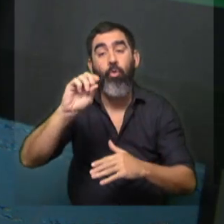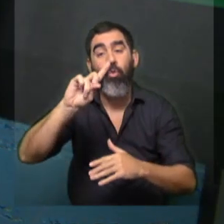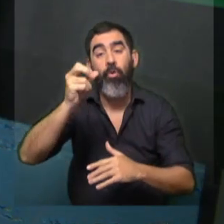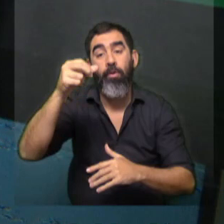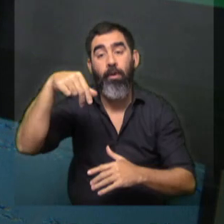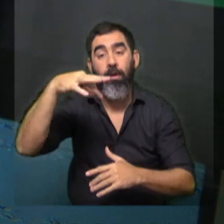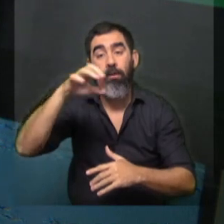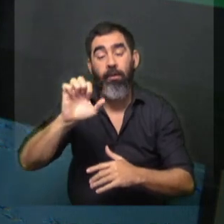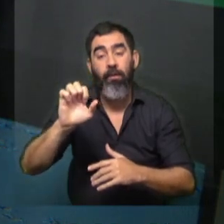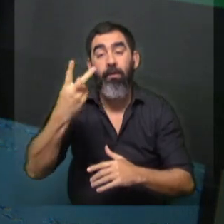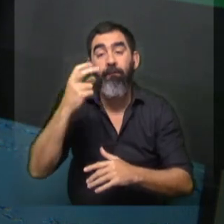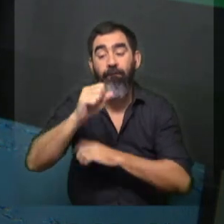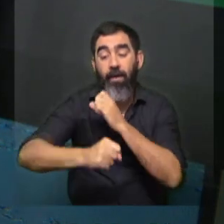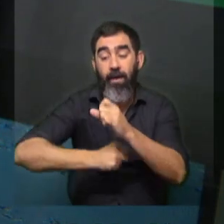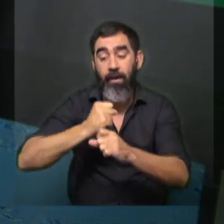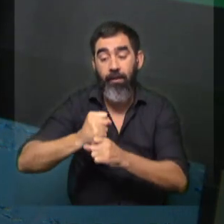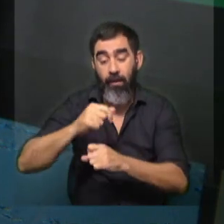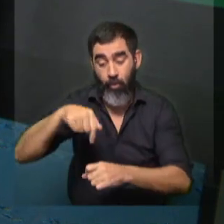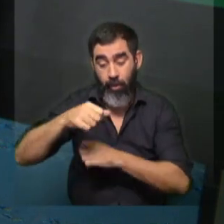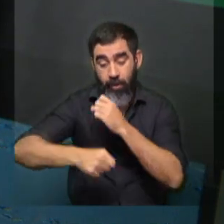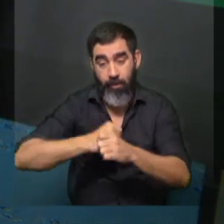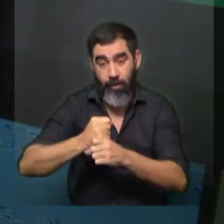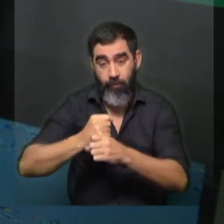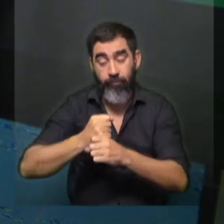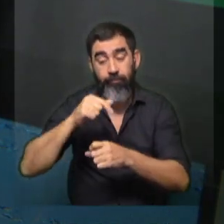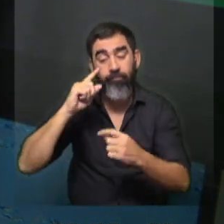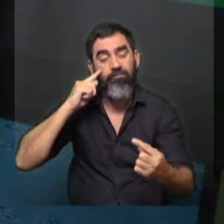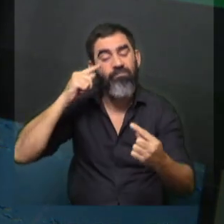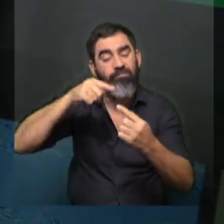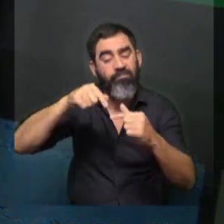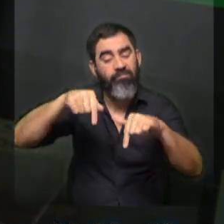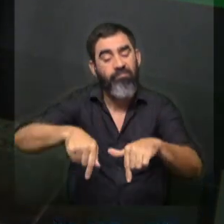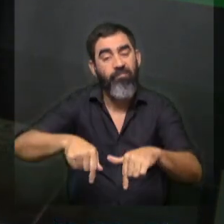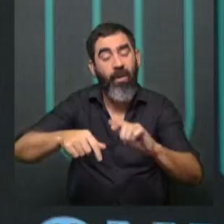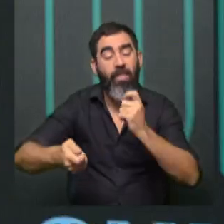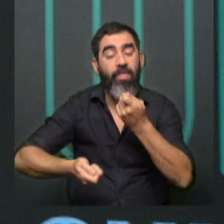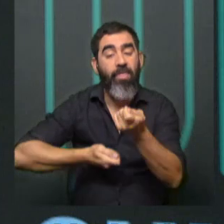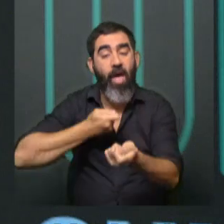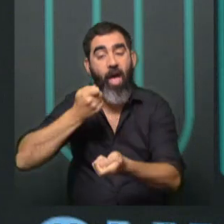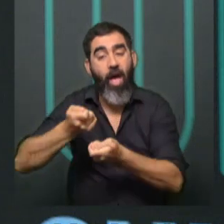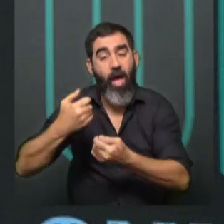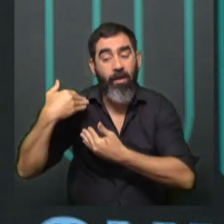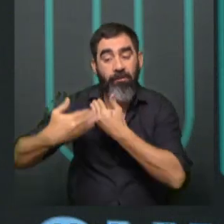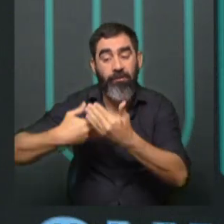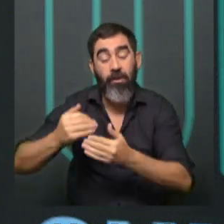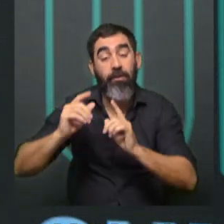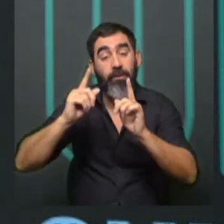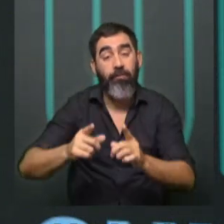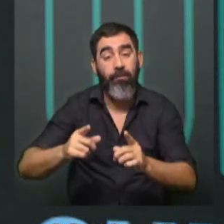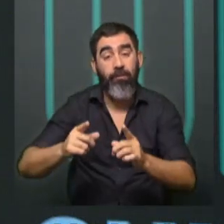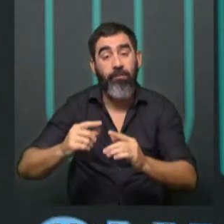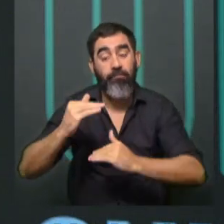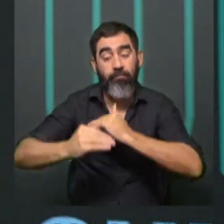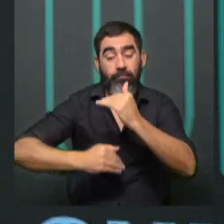cumple 20 años, este 2023, y está centrado, digamos, en la danza contemporánea en particular, y también en el